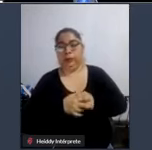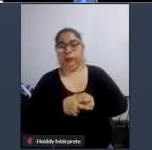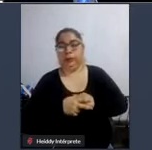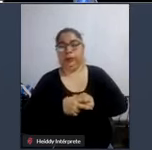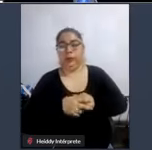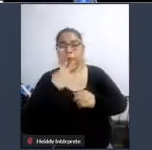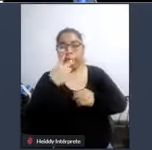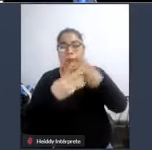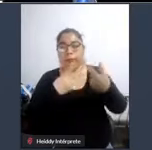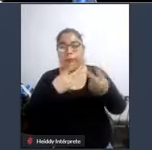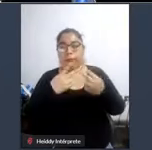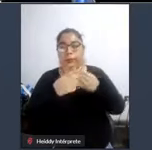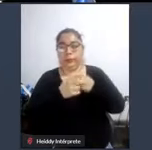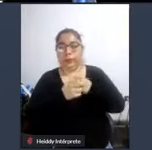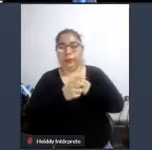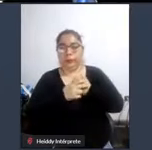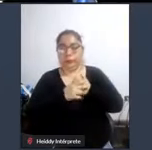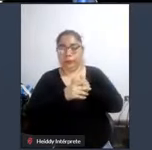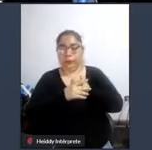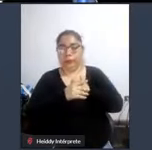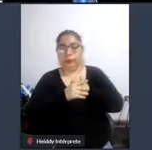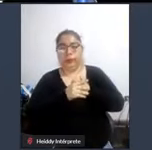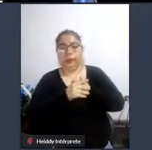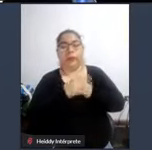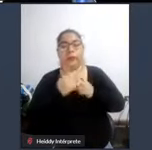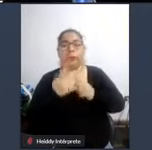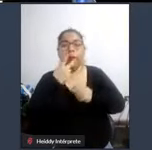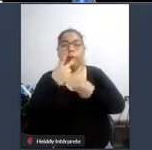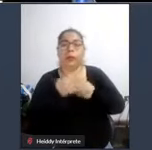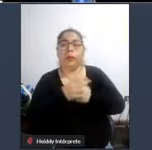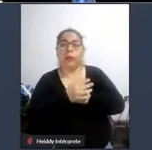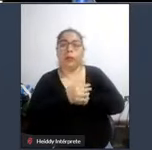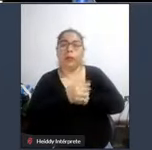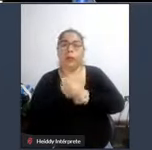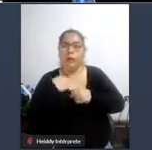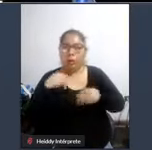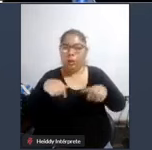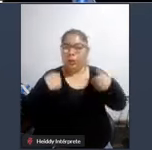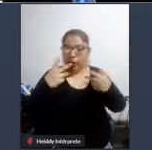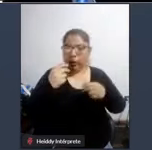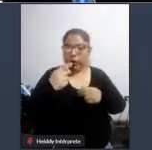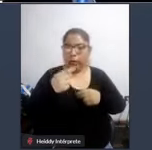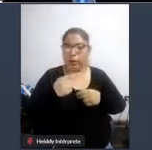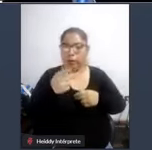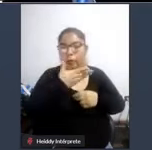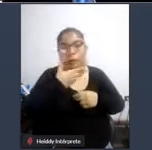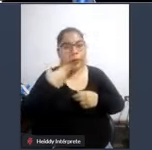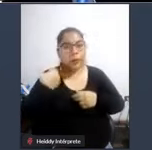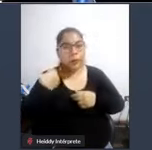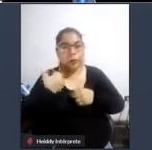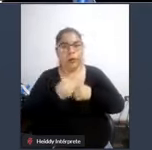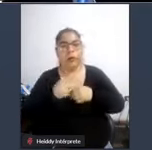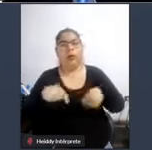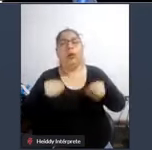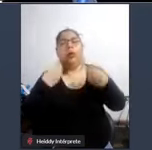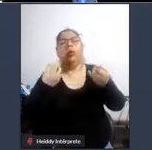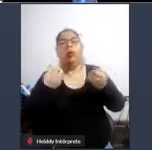complejo de la registritis y tenemos nosotros la posibilidad de mejorarlo ¿cómo así?